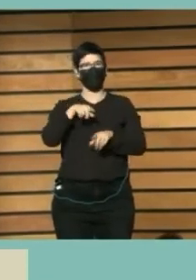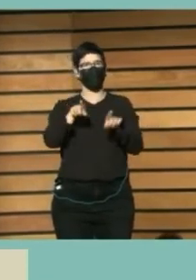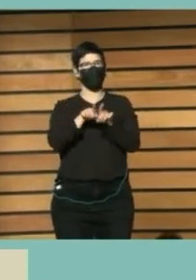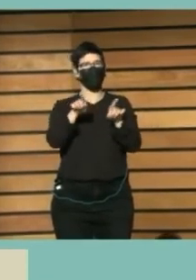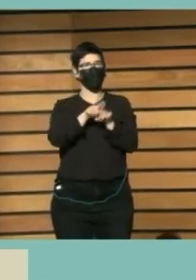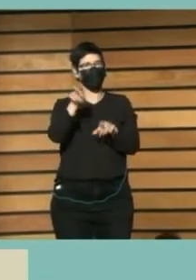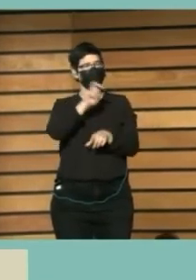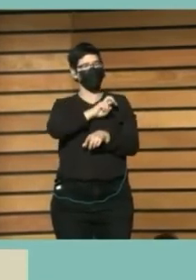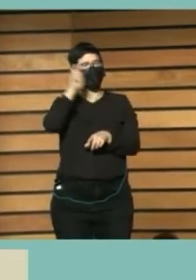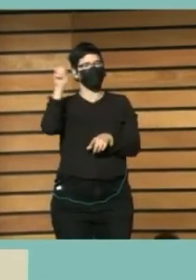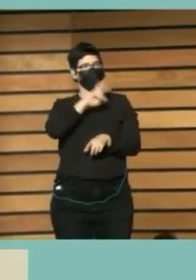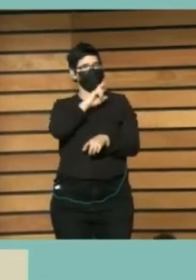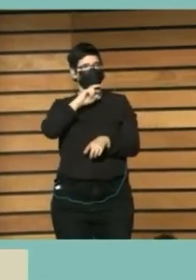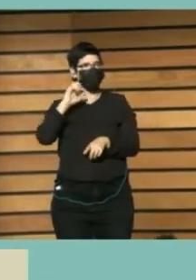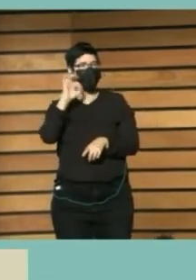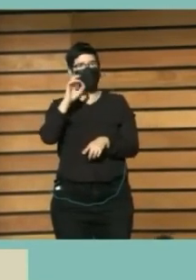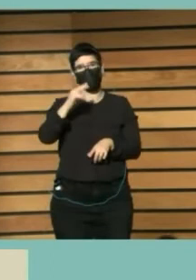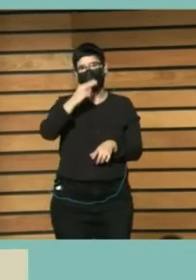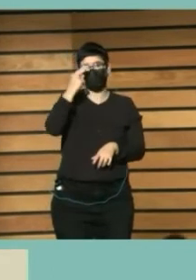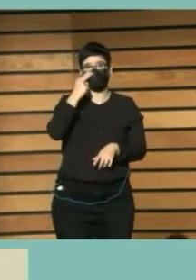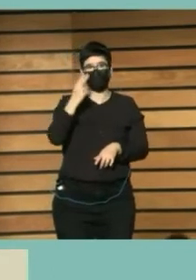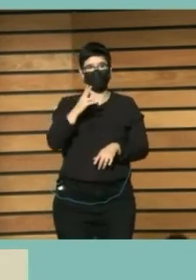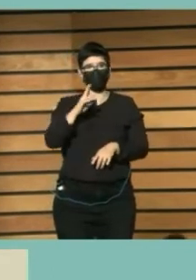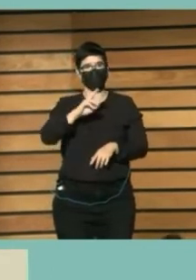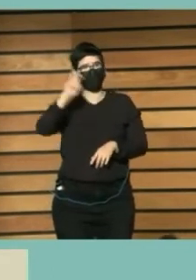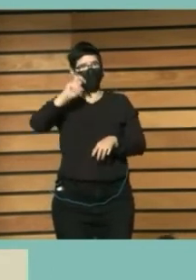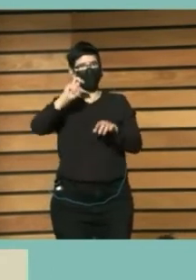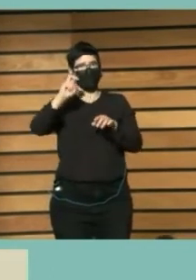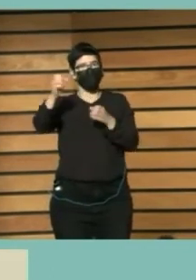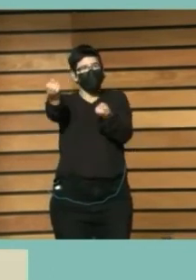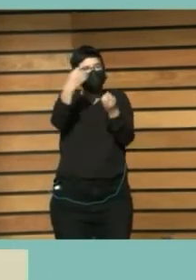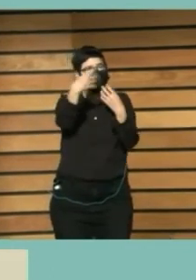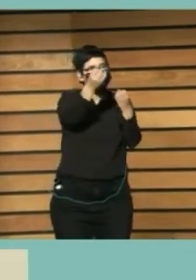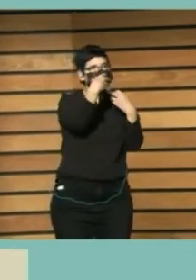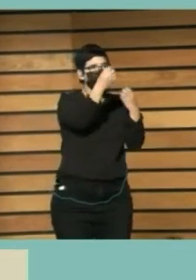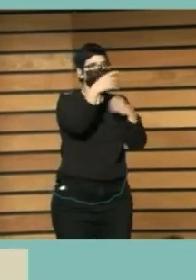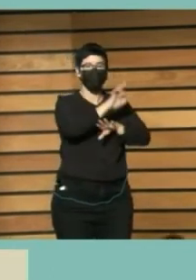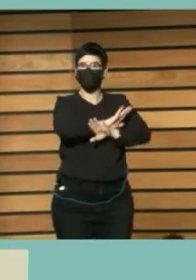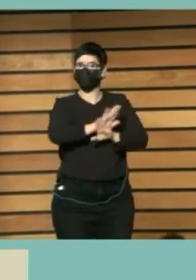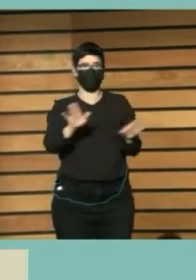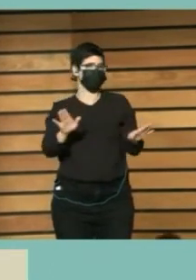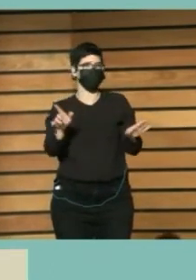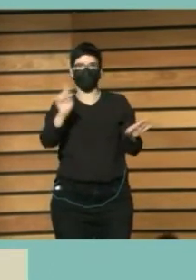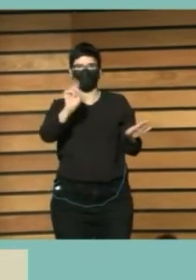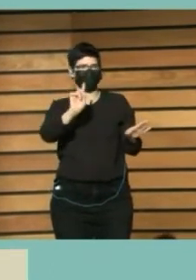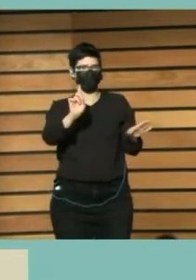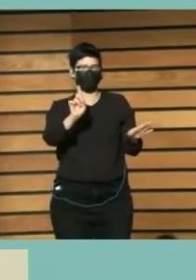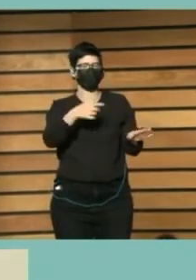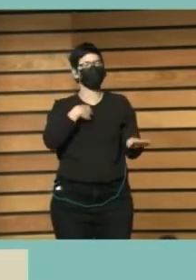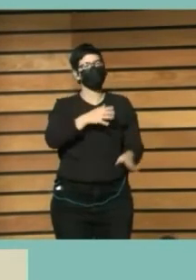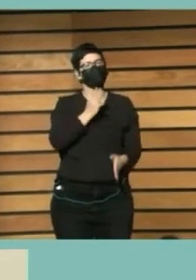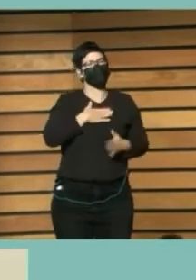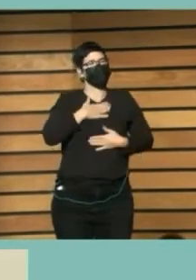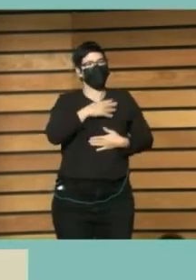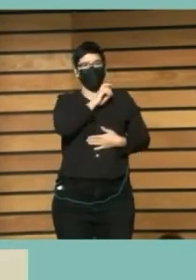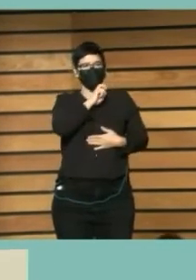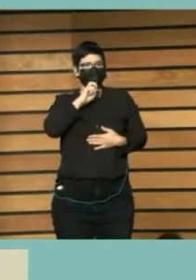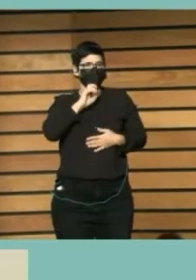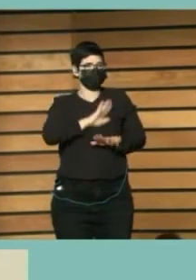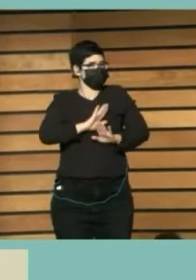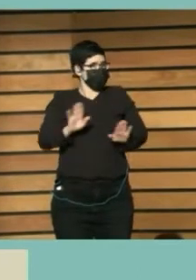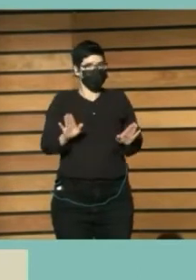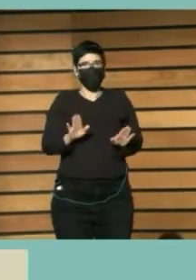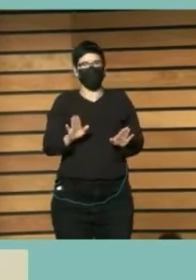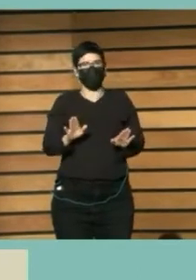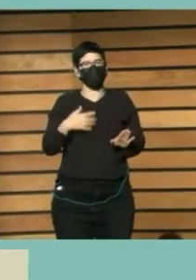valores Ni intereses Distintos a los De uno mismo A los propios Y me gustaría Aquí